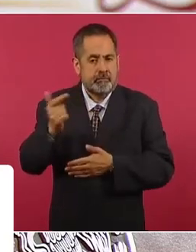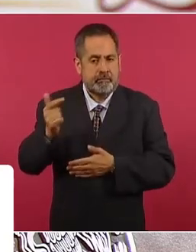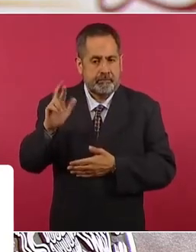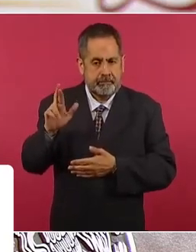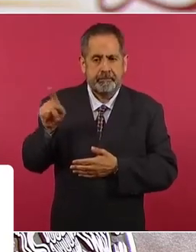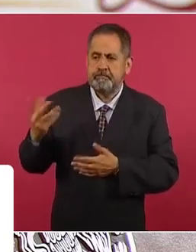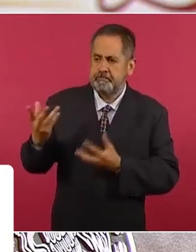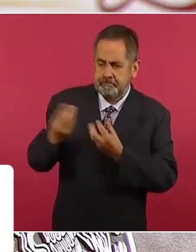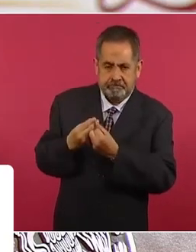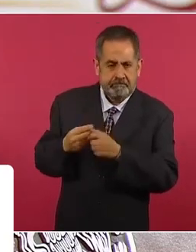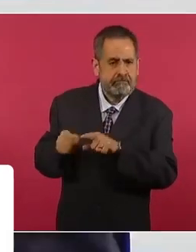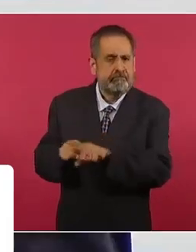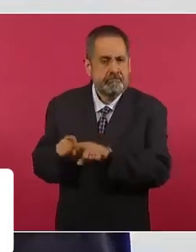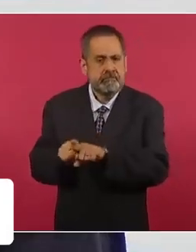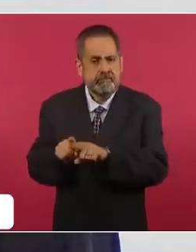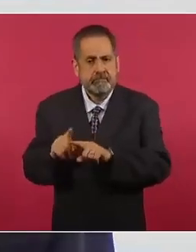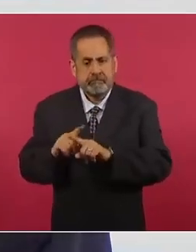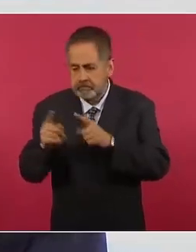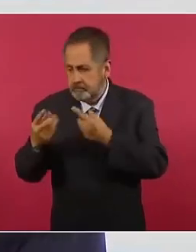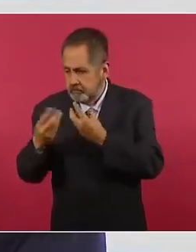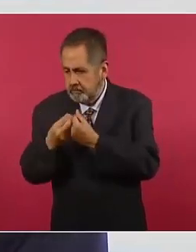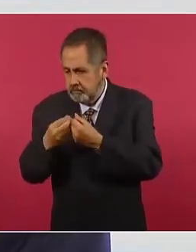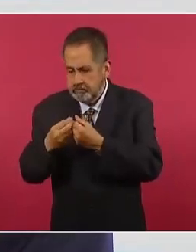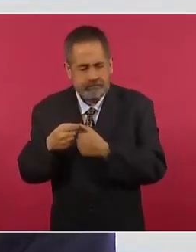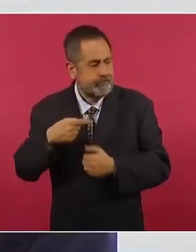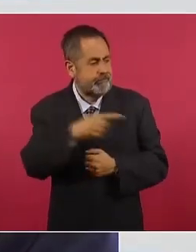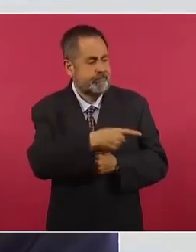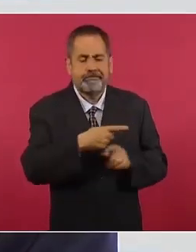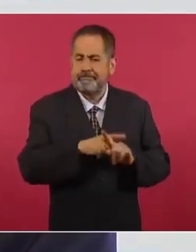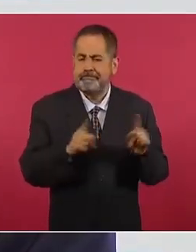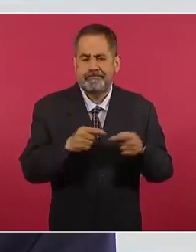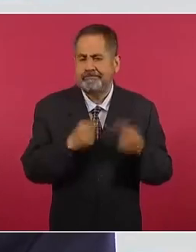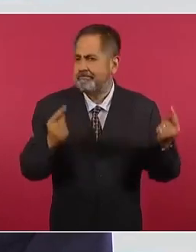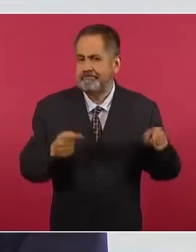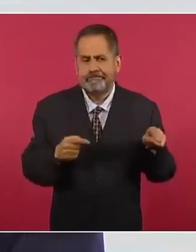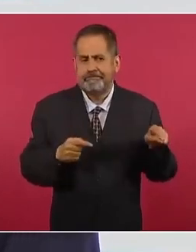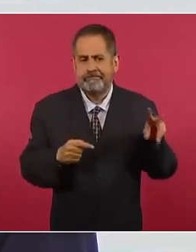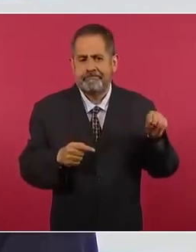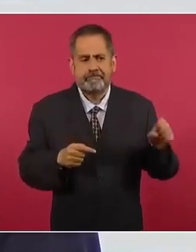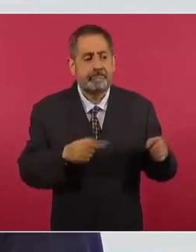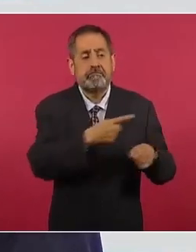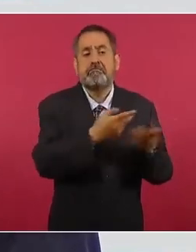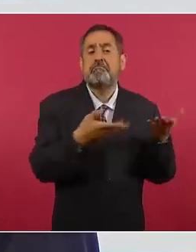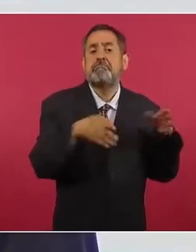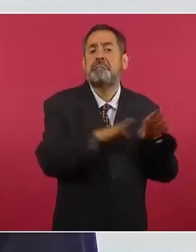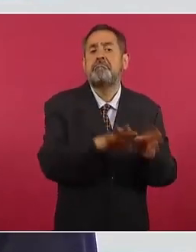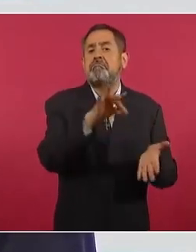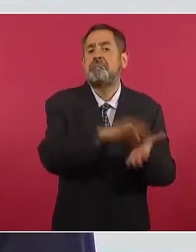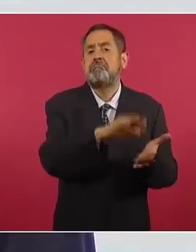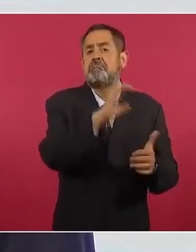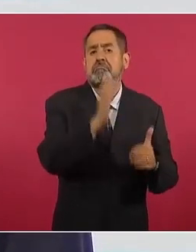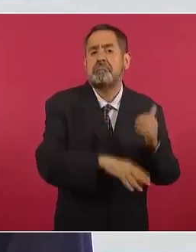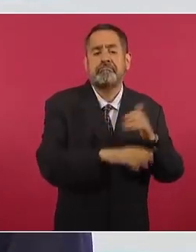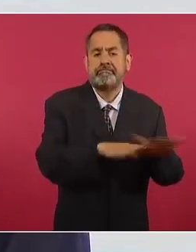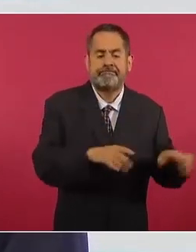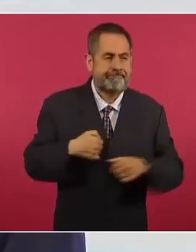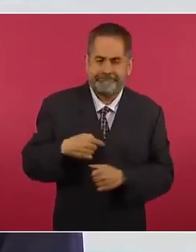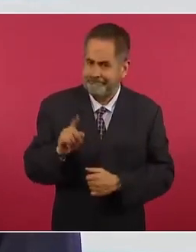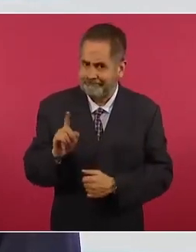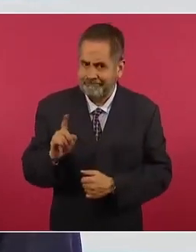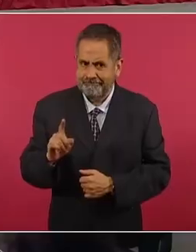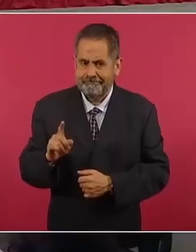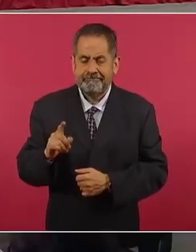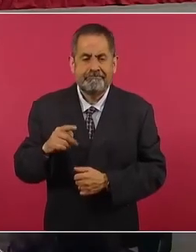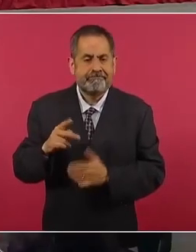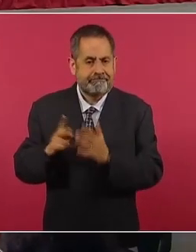Y también la gran diferencia es que con la verdad histórica se pretendió cerrar la investigación y, como lo hemos señalado,